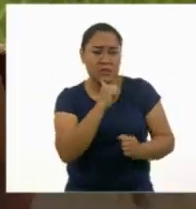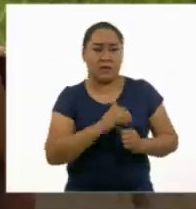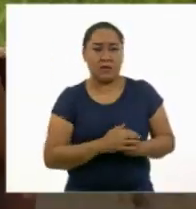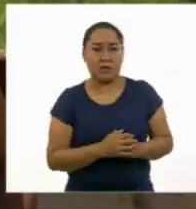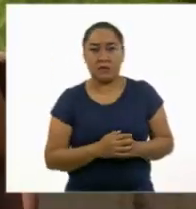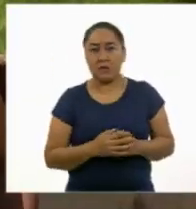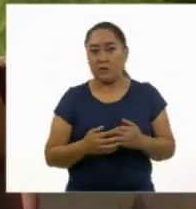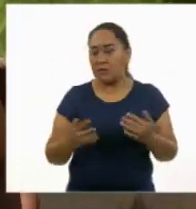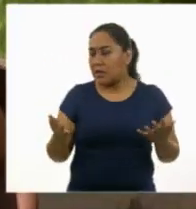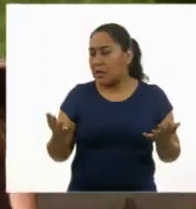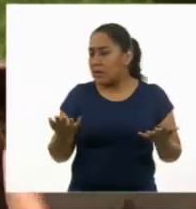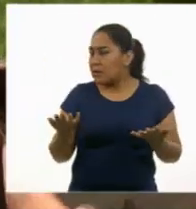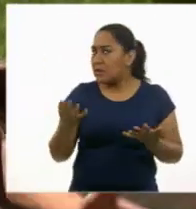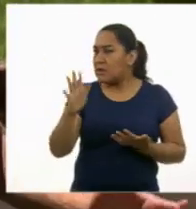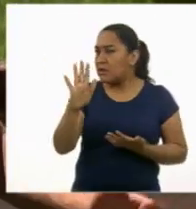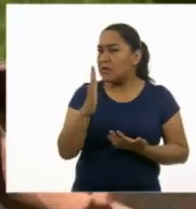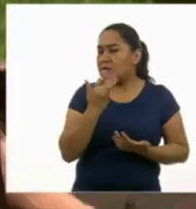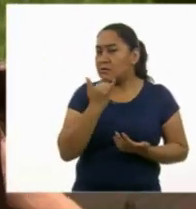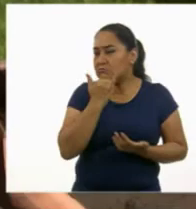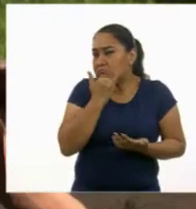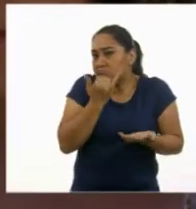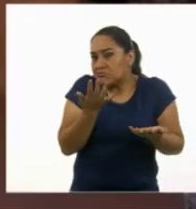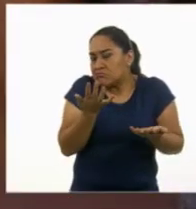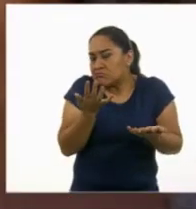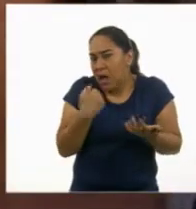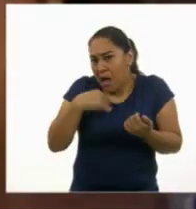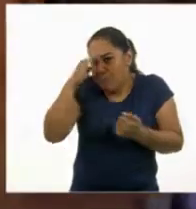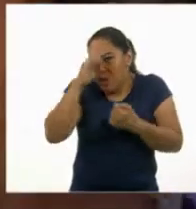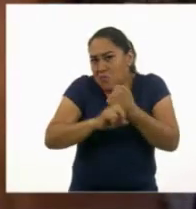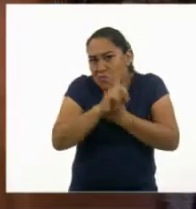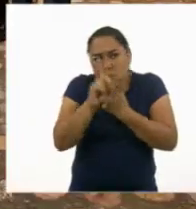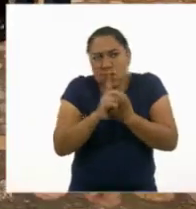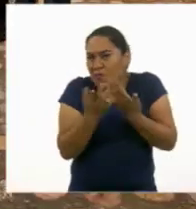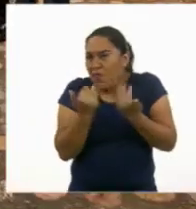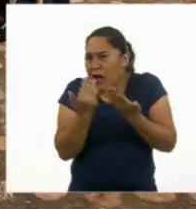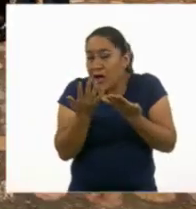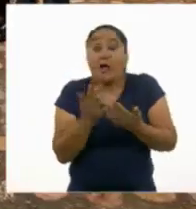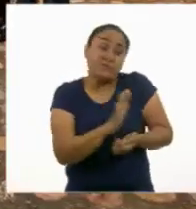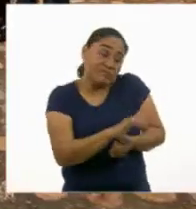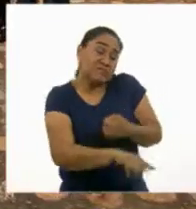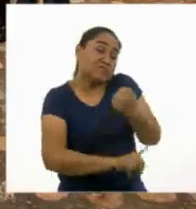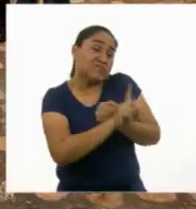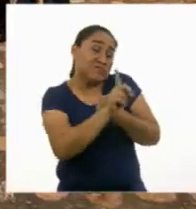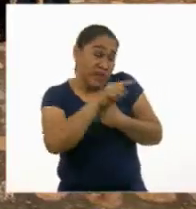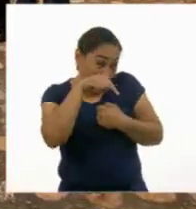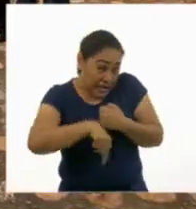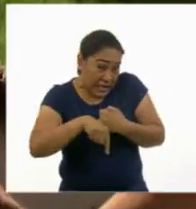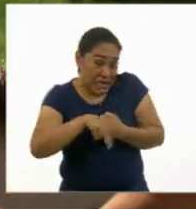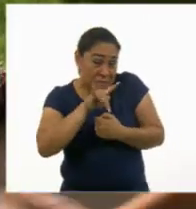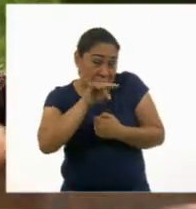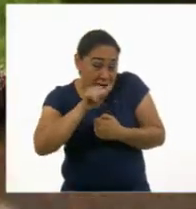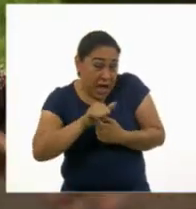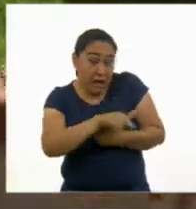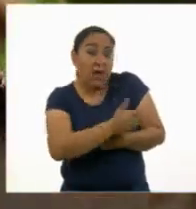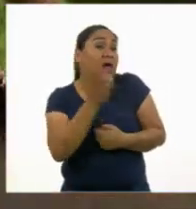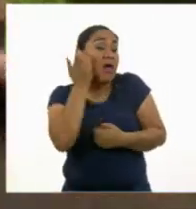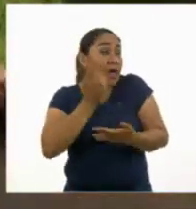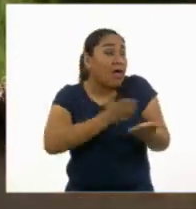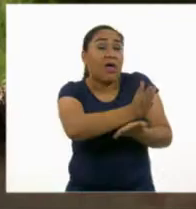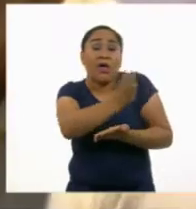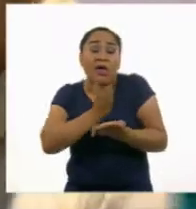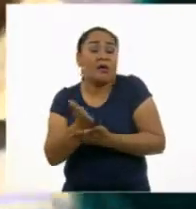Pero, perdón, no pensé que hubiera problema. No, pues sí lo hay. Aquí en Quipatla no puedes venir a hacer eso, lo que sea que hagas.